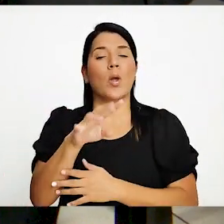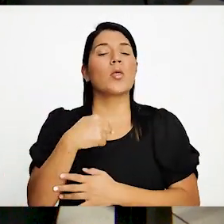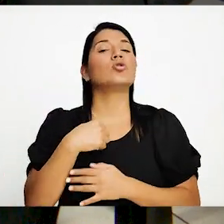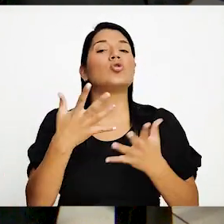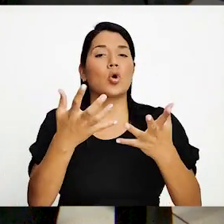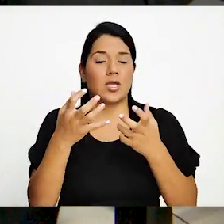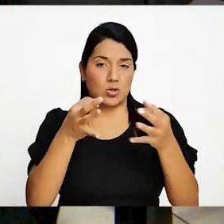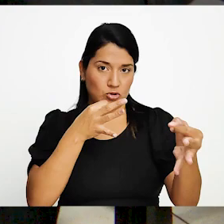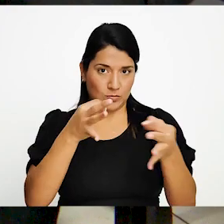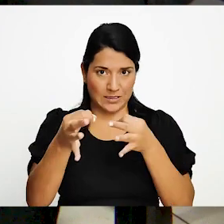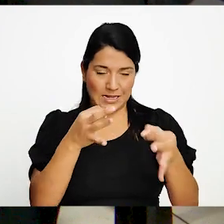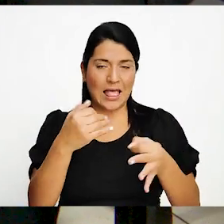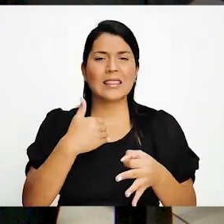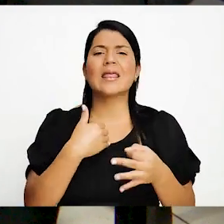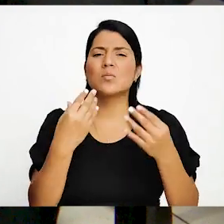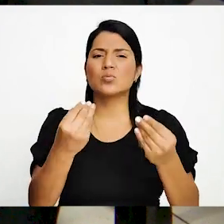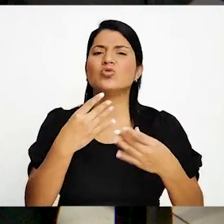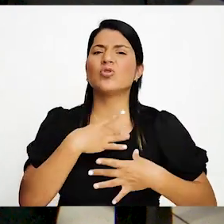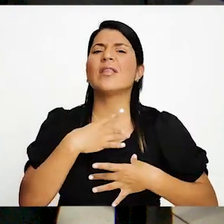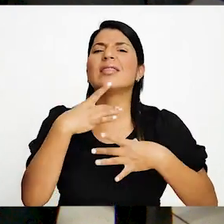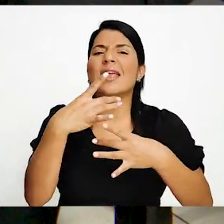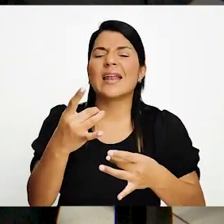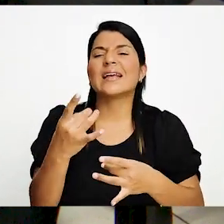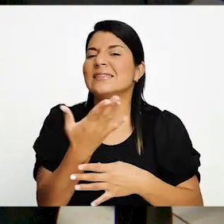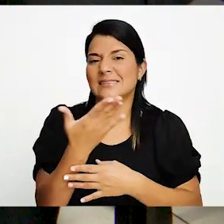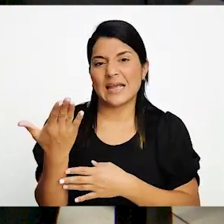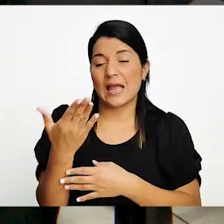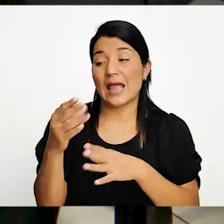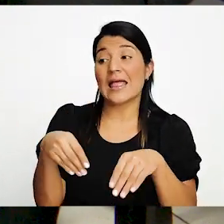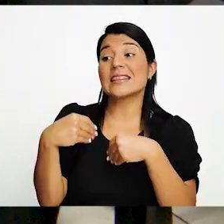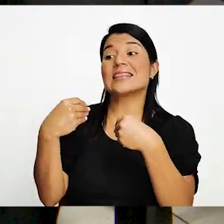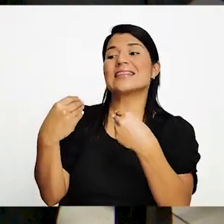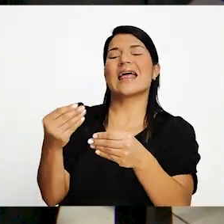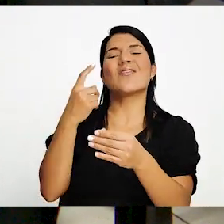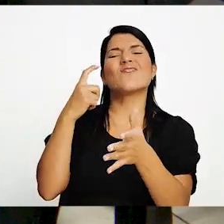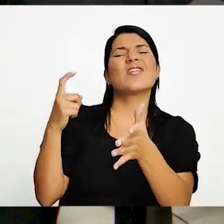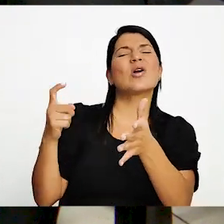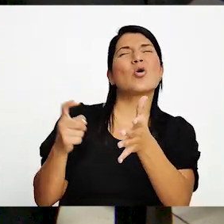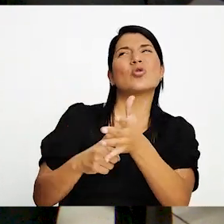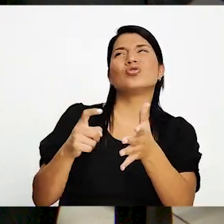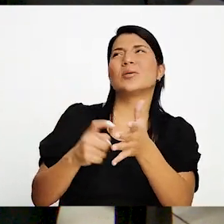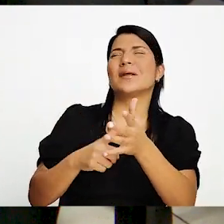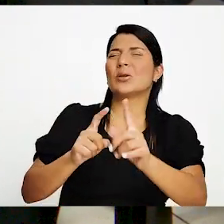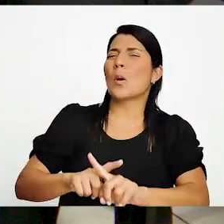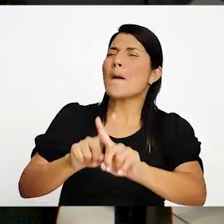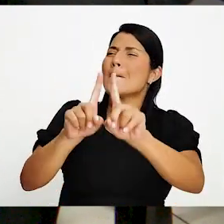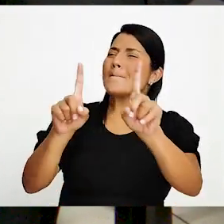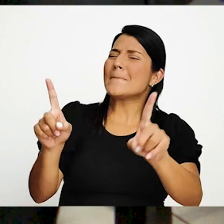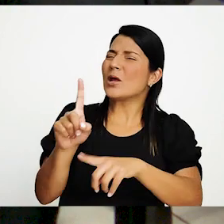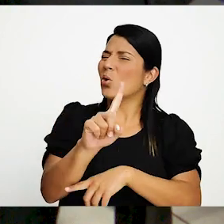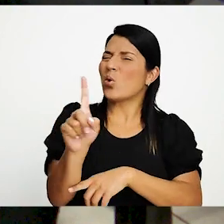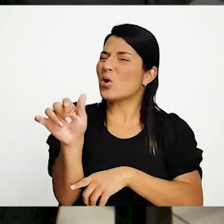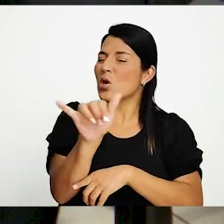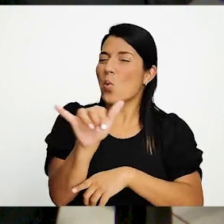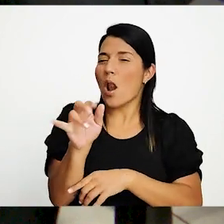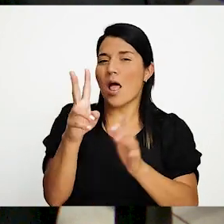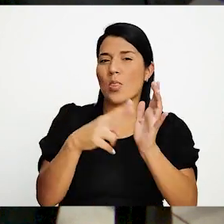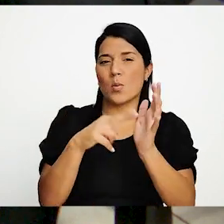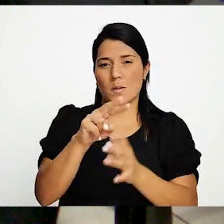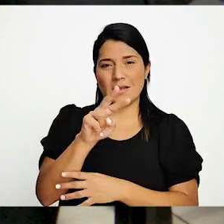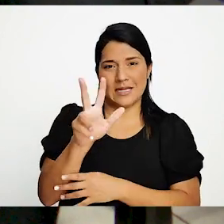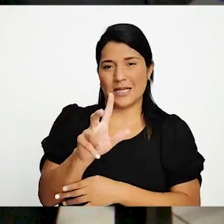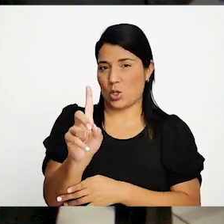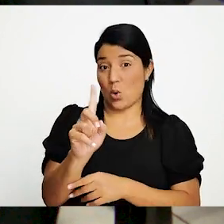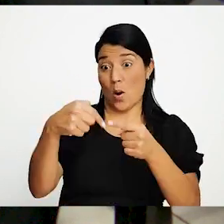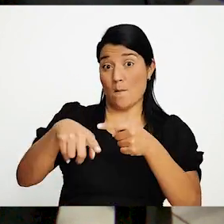en que la entrega del reconocimiento ya no sea tan artesanal. Como lo hicimos en el 2023, sino que para el 2024 queremos